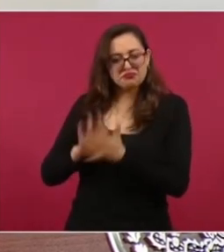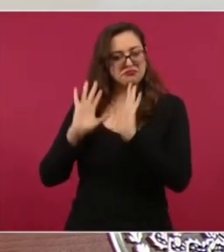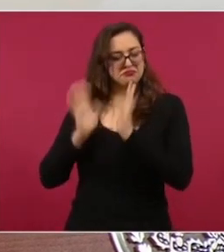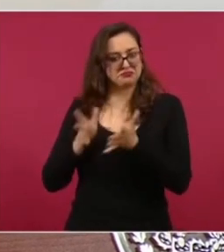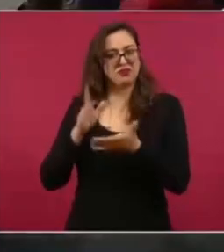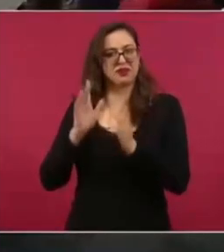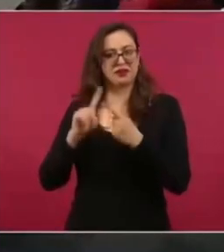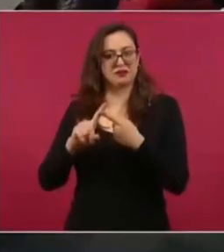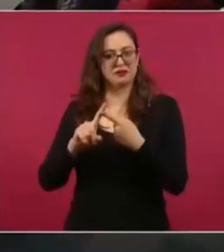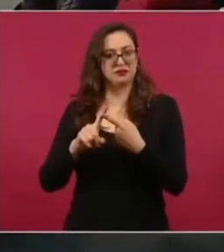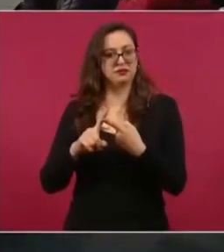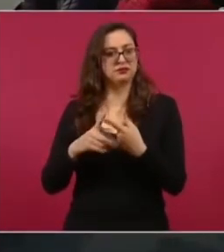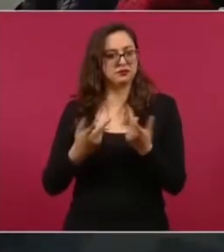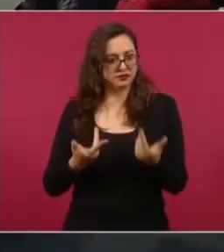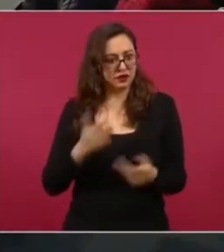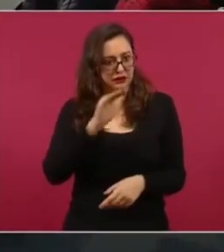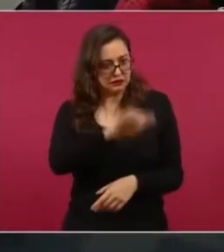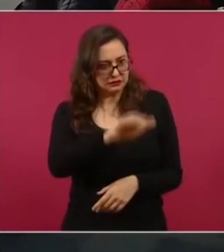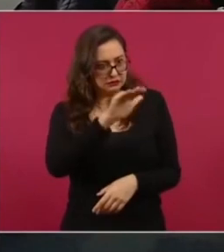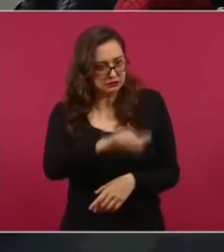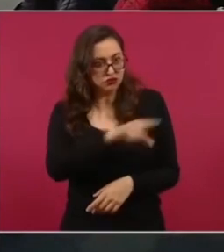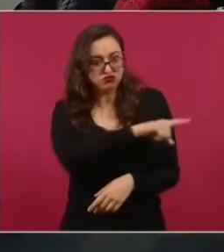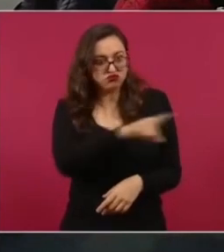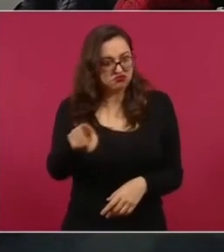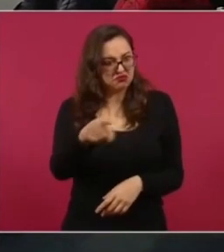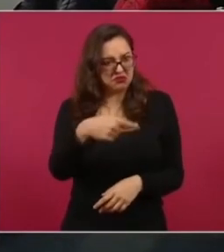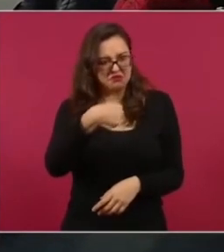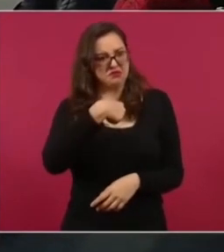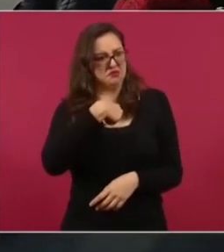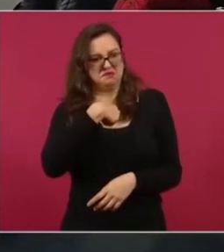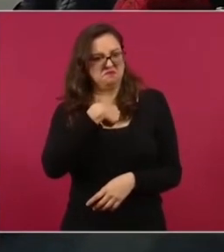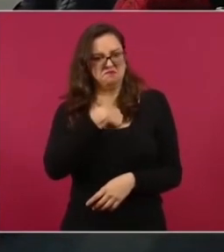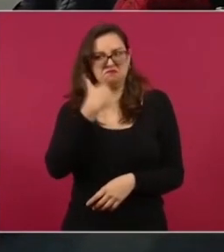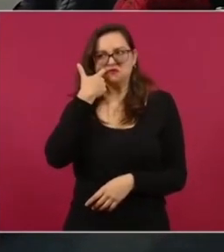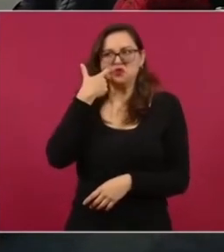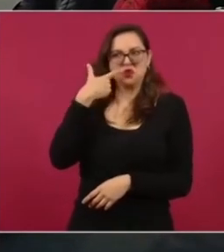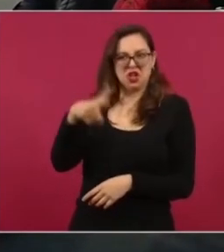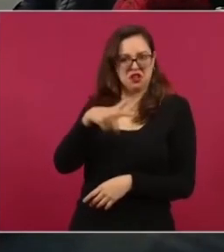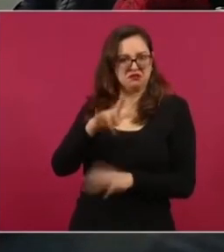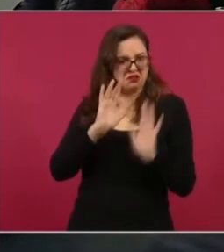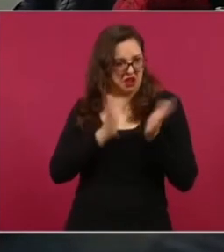vamos a participar